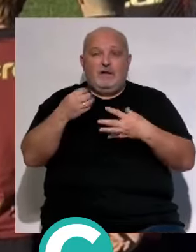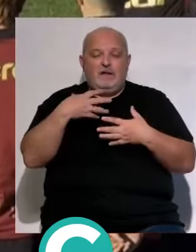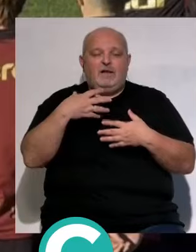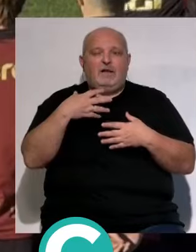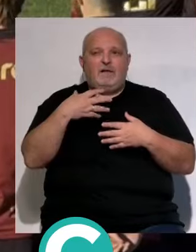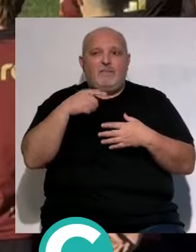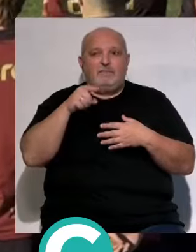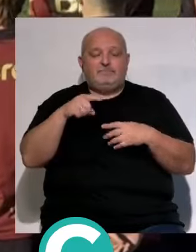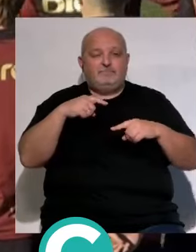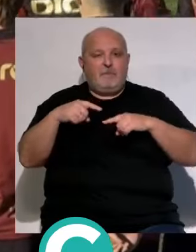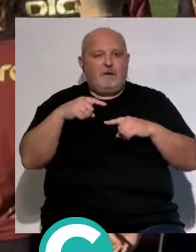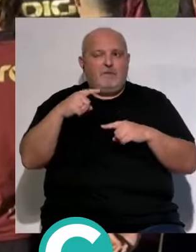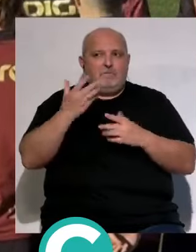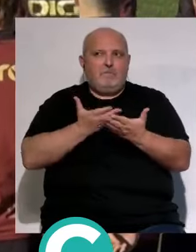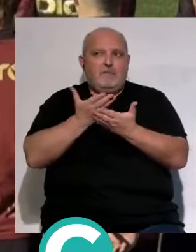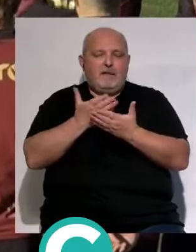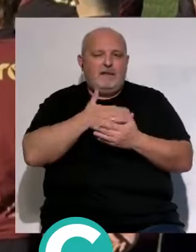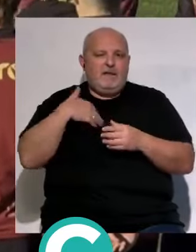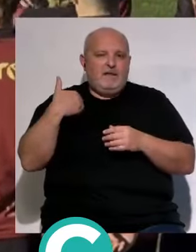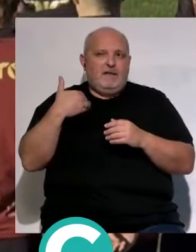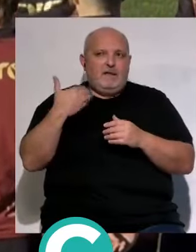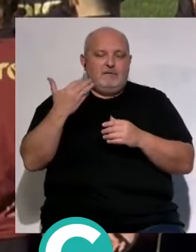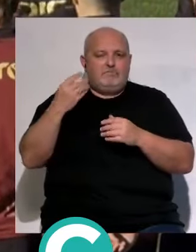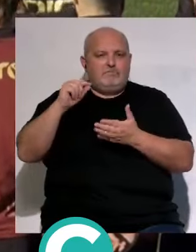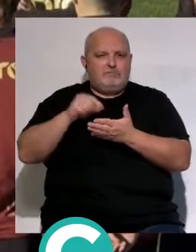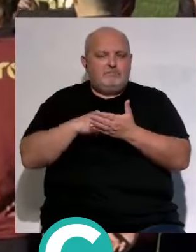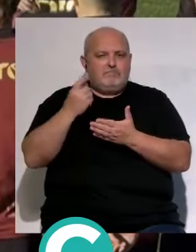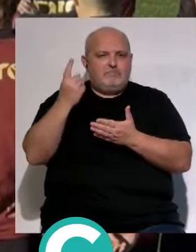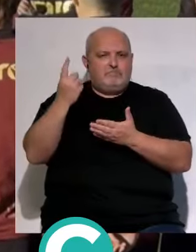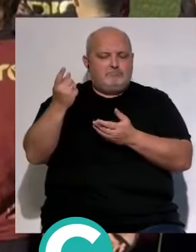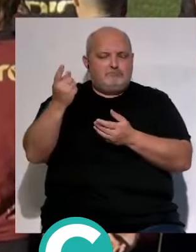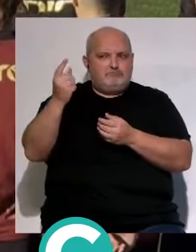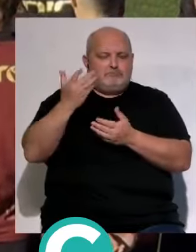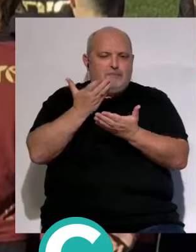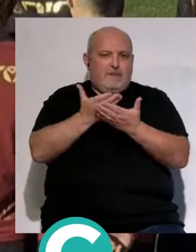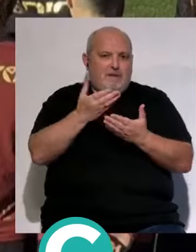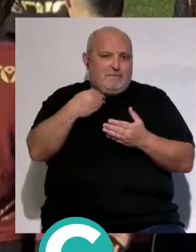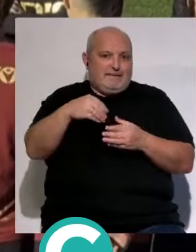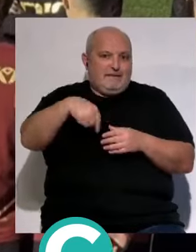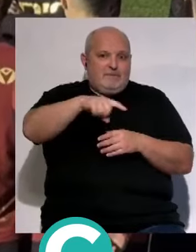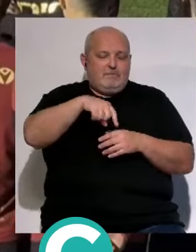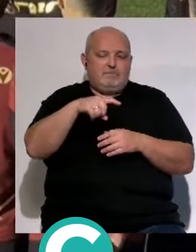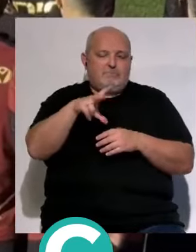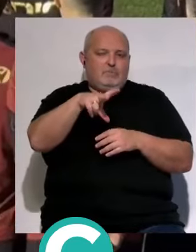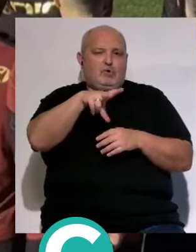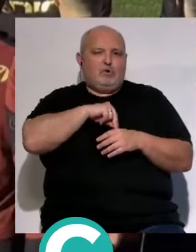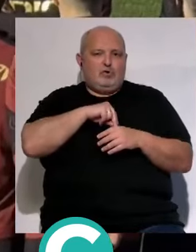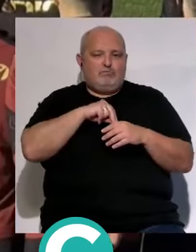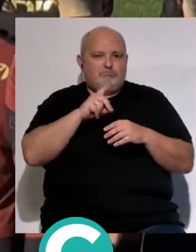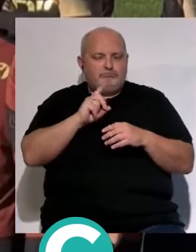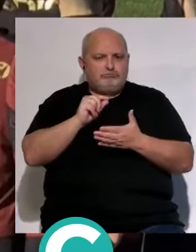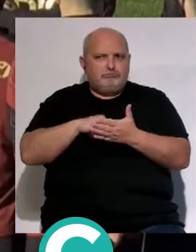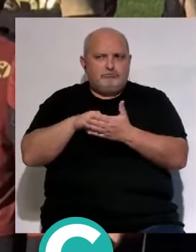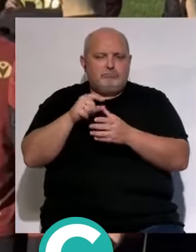el técnico sí que pidió futbolistas en el mercado invernal y el consejo de administración del club le dijo que no se podía